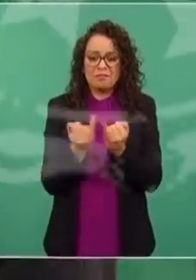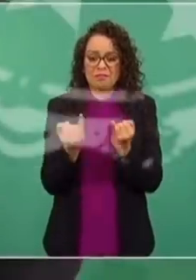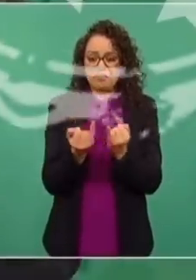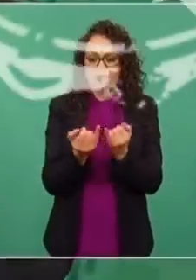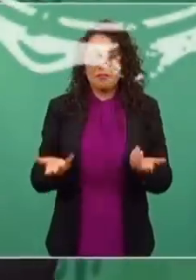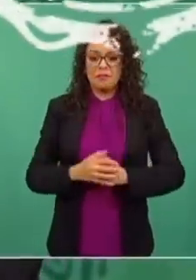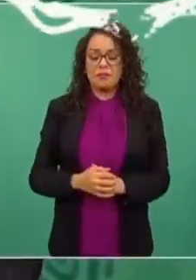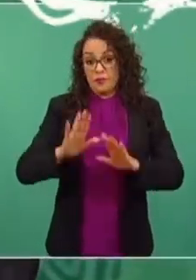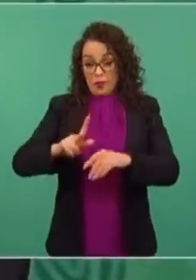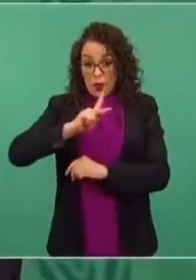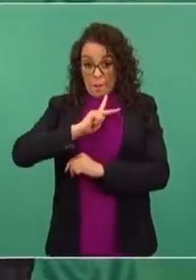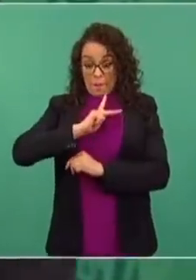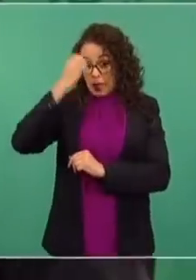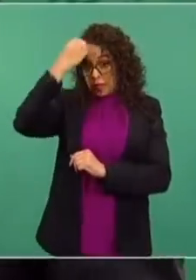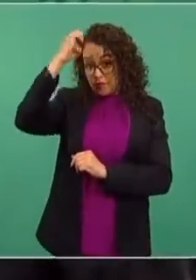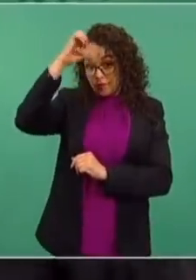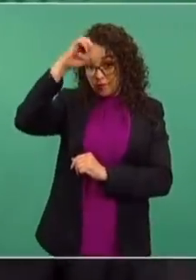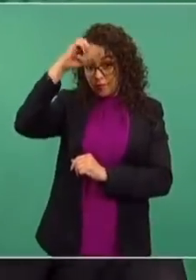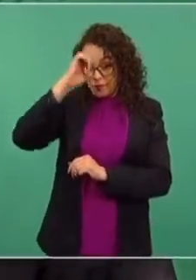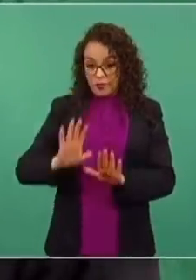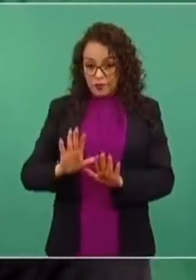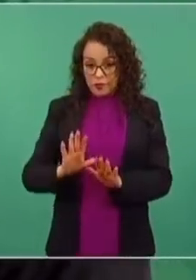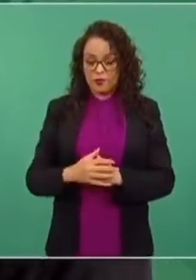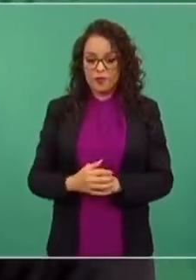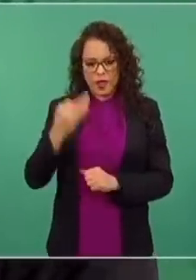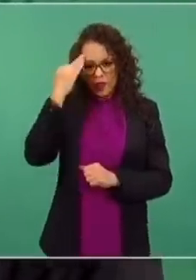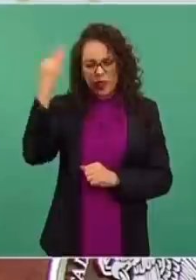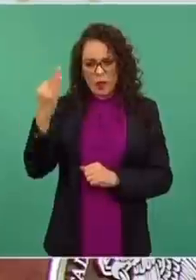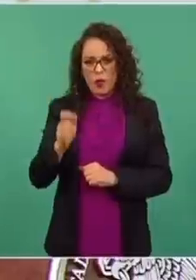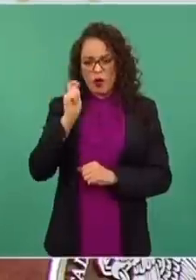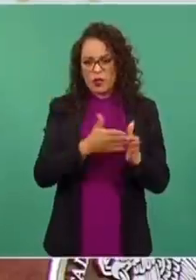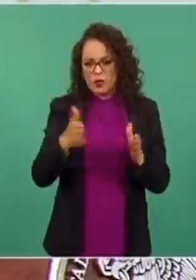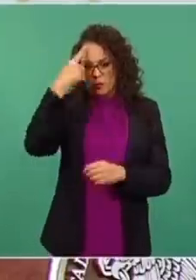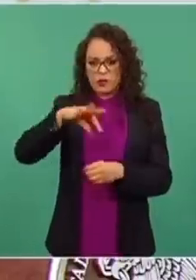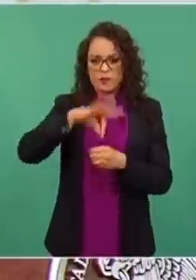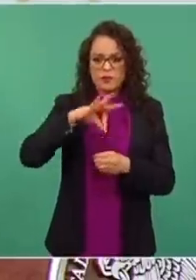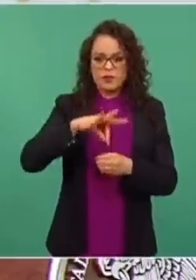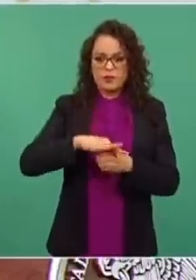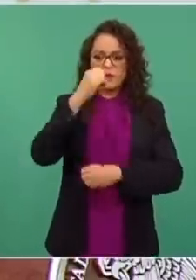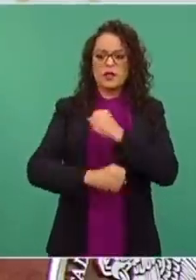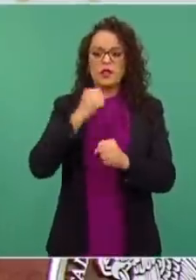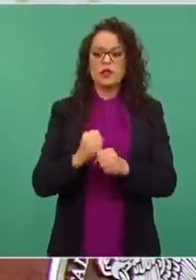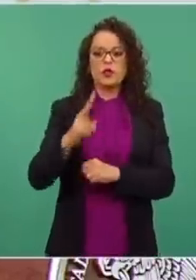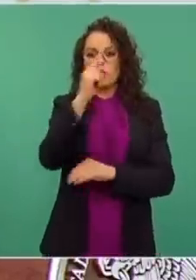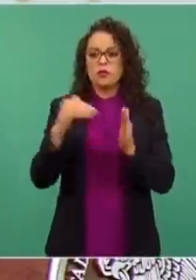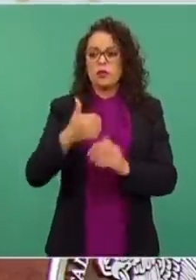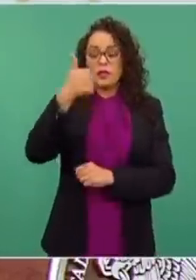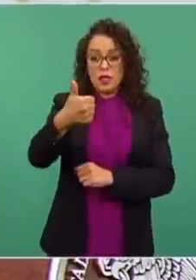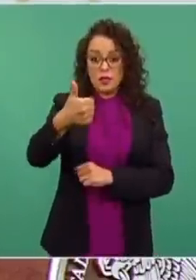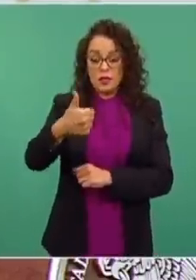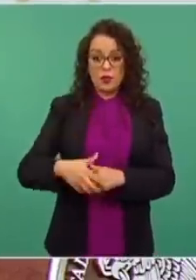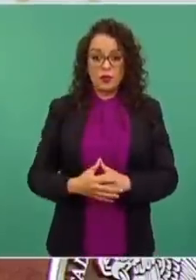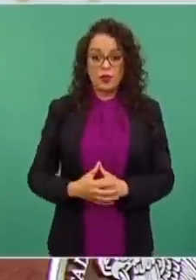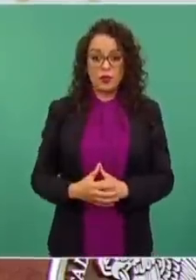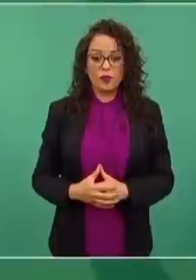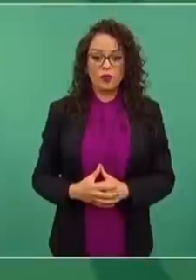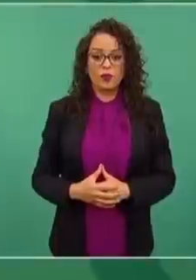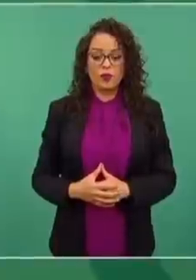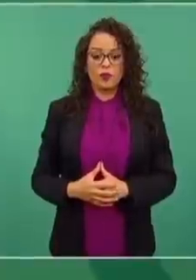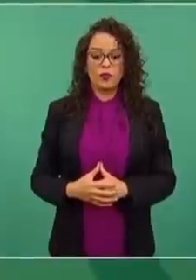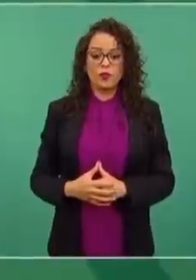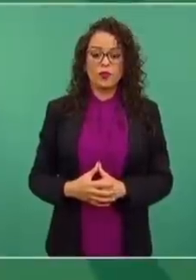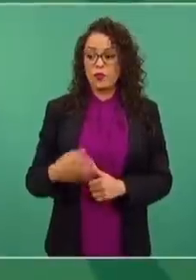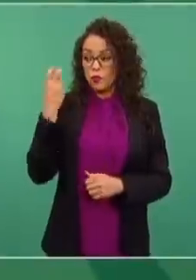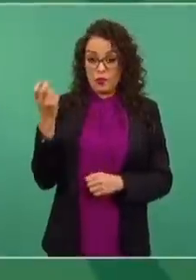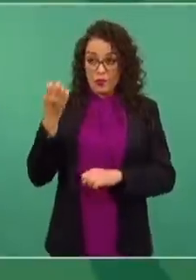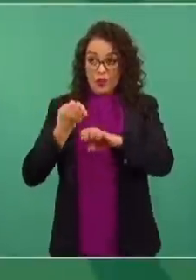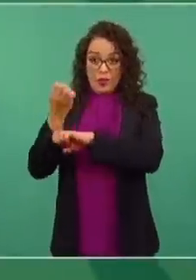En mi experiencia, cuando la elección de 2006, fue uno